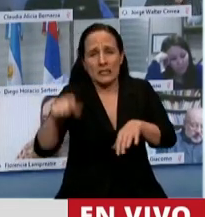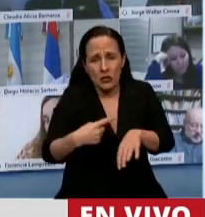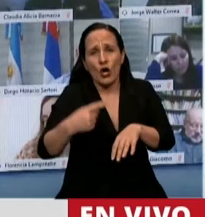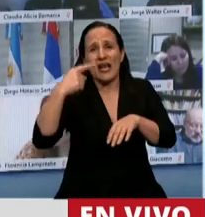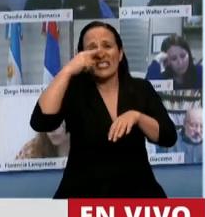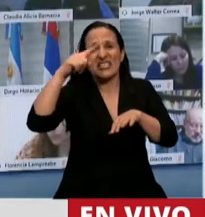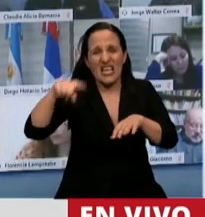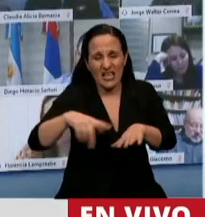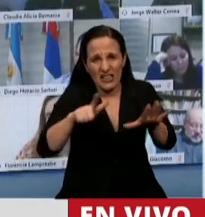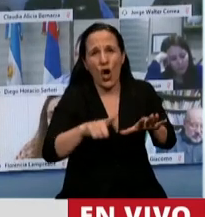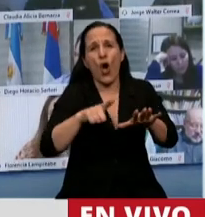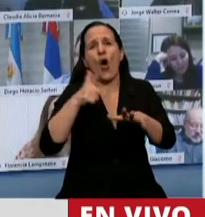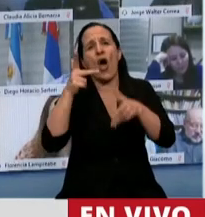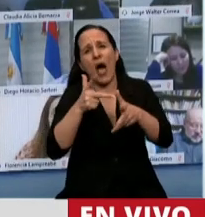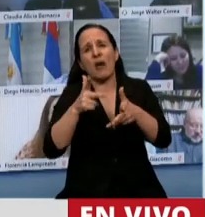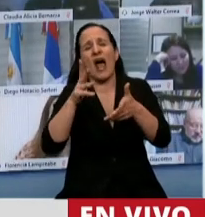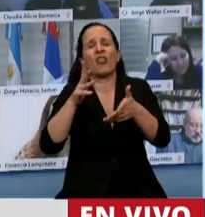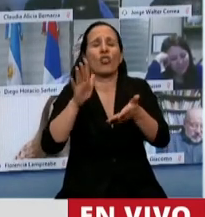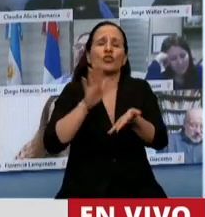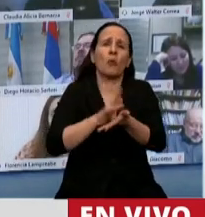privilegio hablando de cualquier cosa.